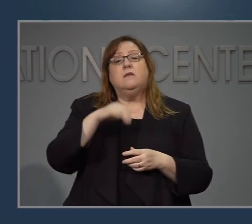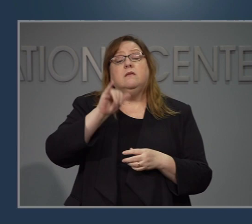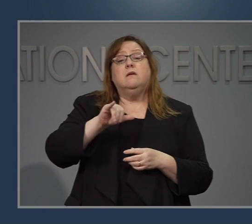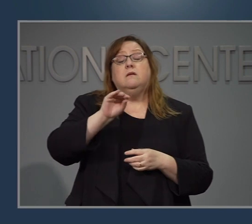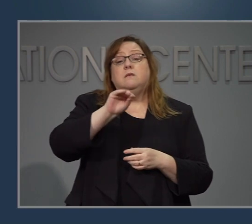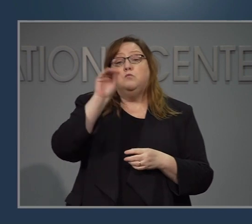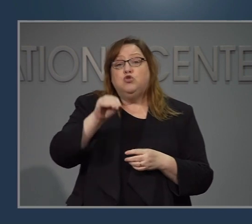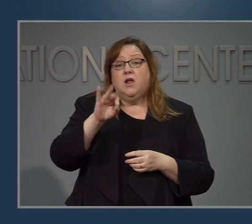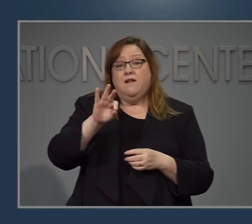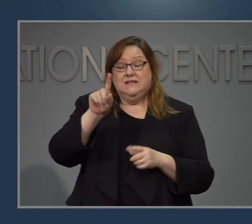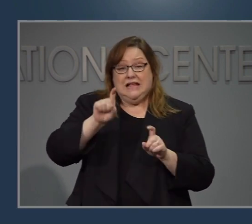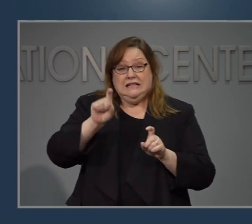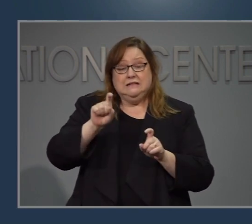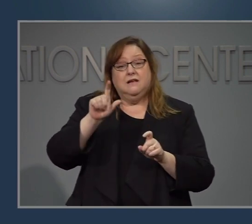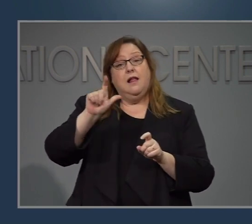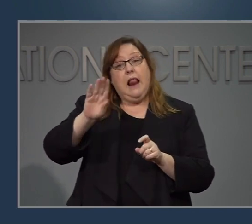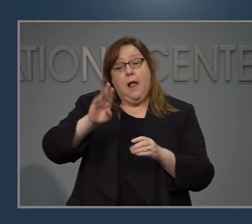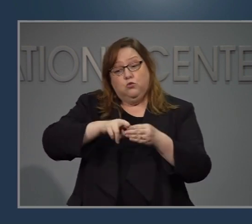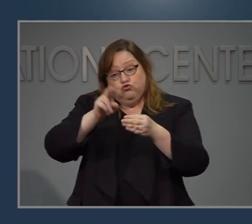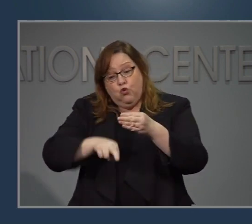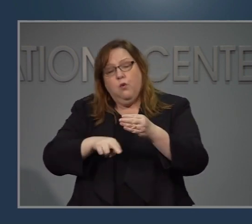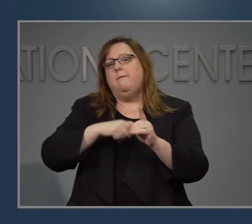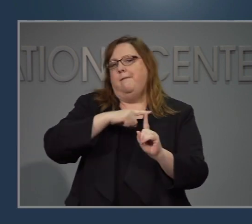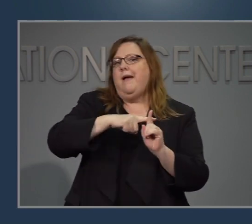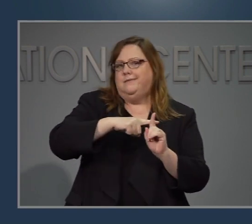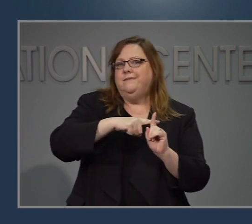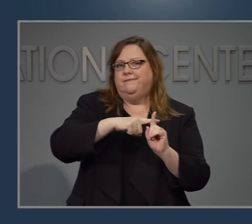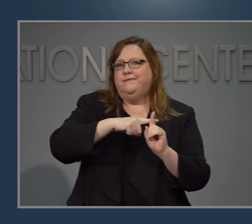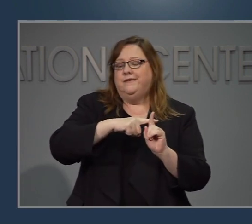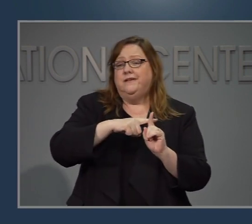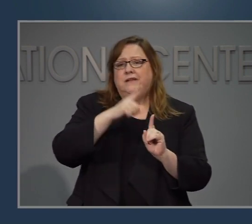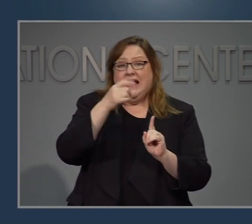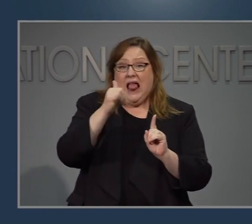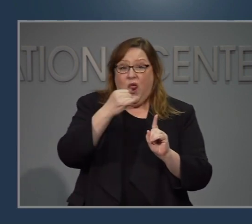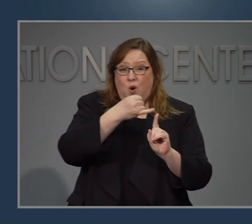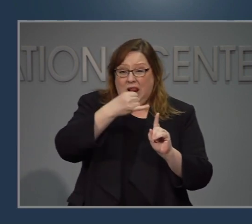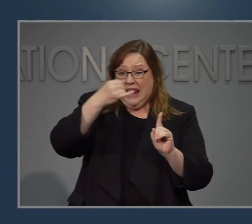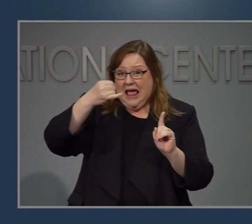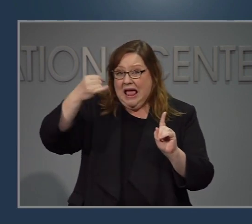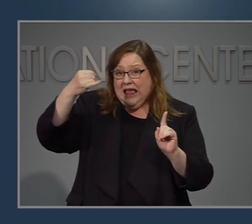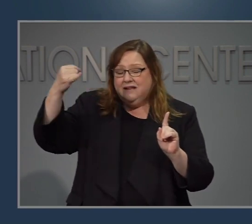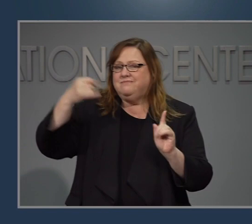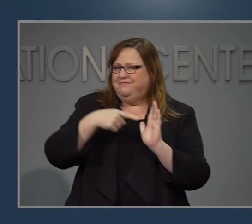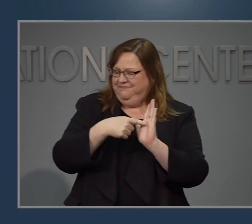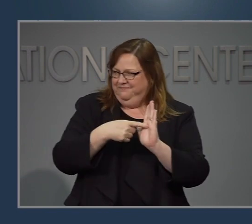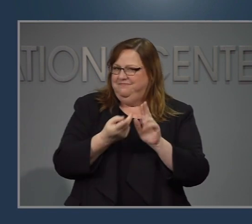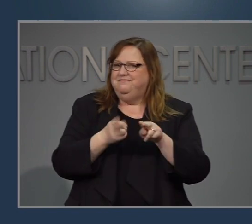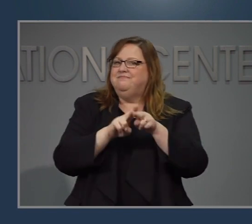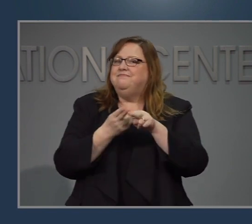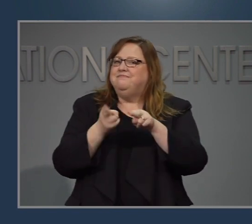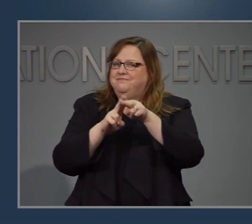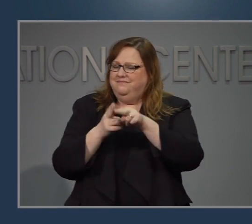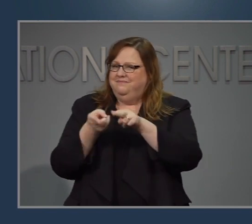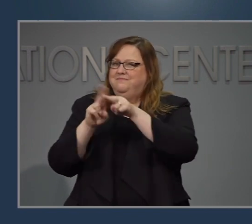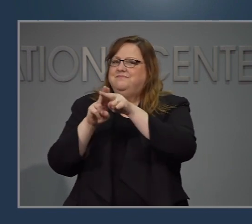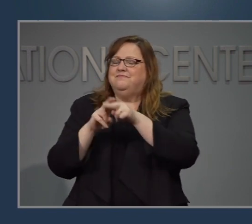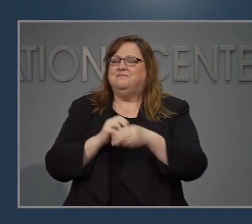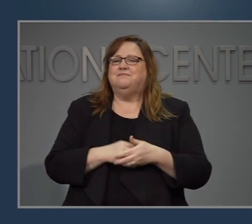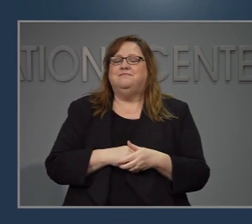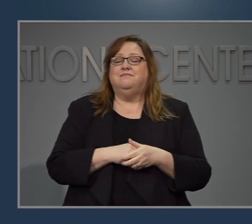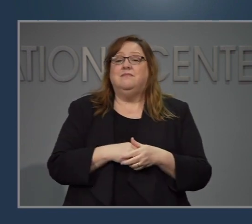esta línea amarilla, verán que está aumentando. Y a pesar de que el día de hoy tuvimos